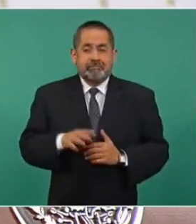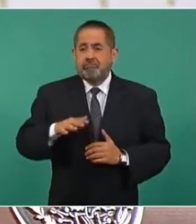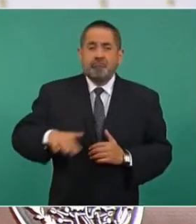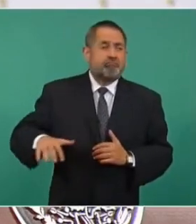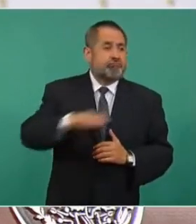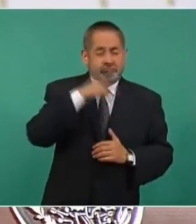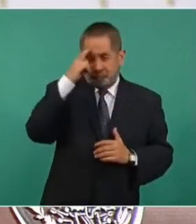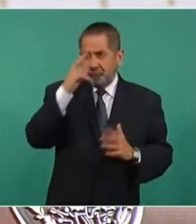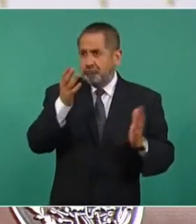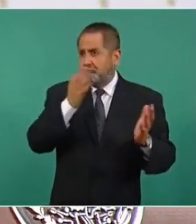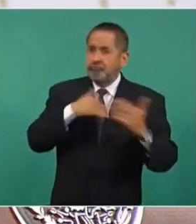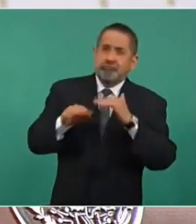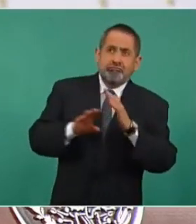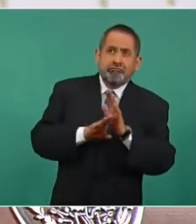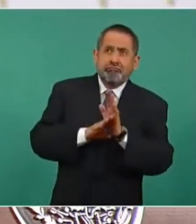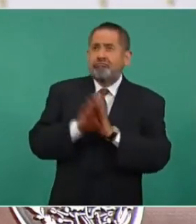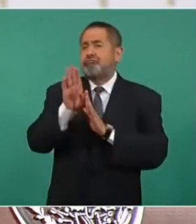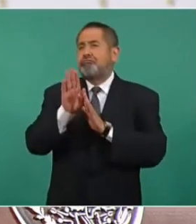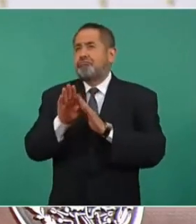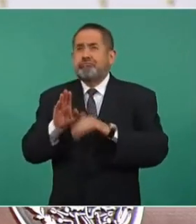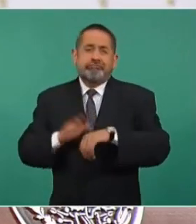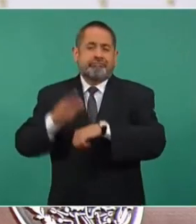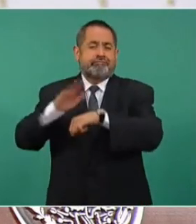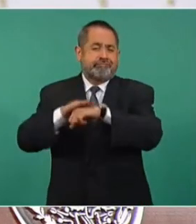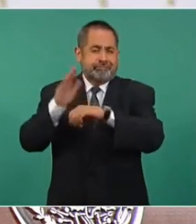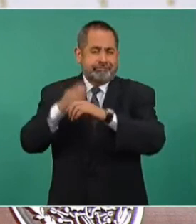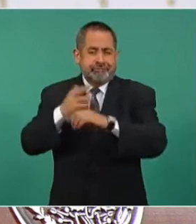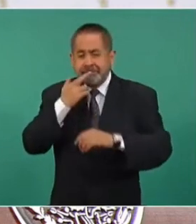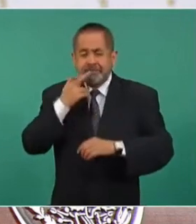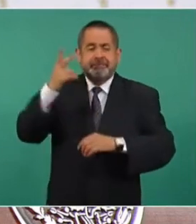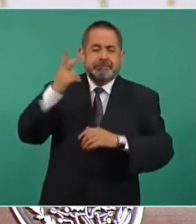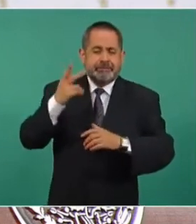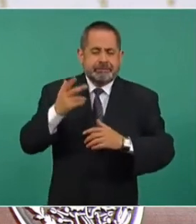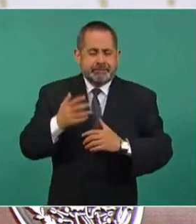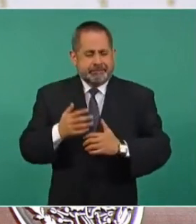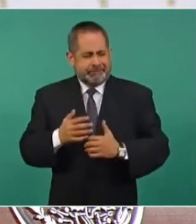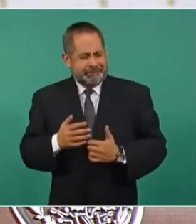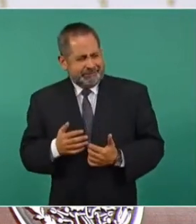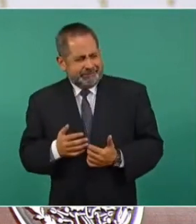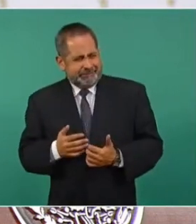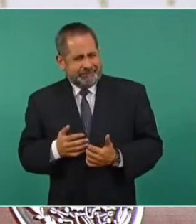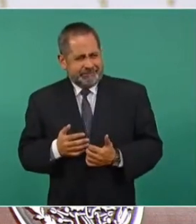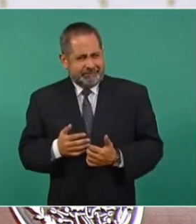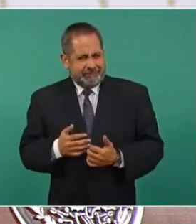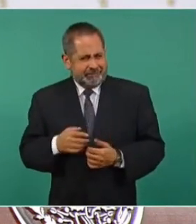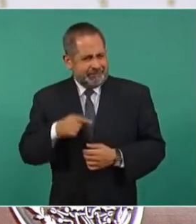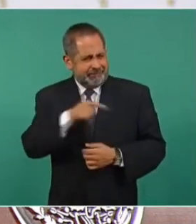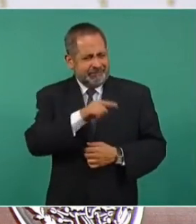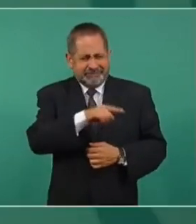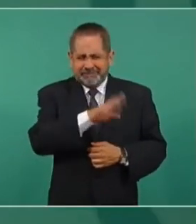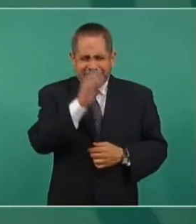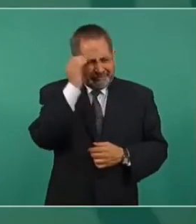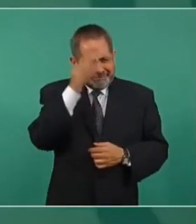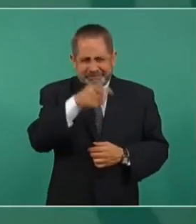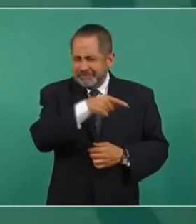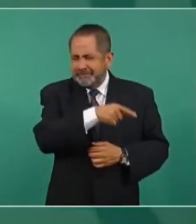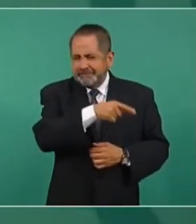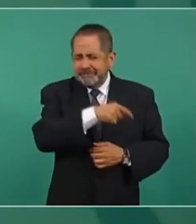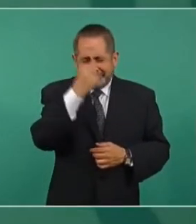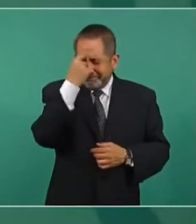desarrollo de México fuese mejor. Se le olvida que el desarrollo